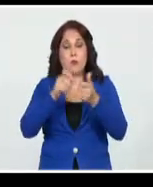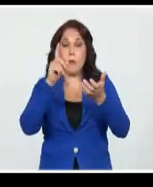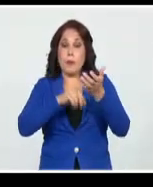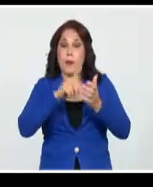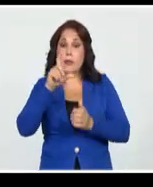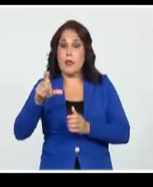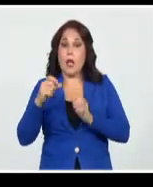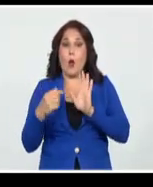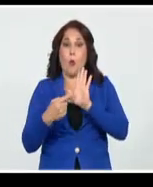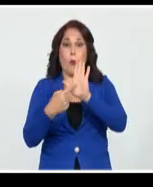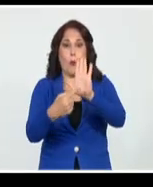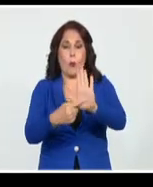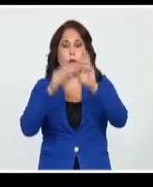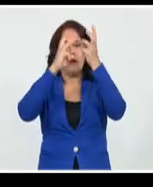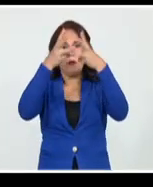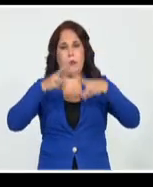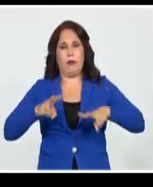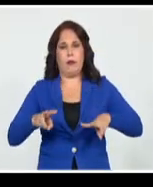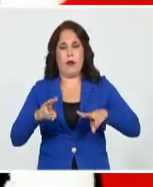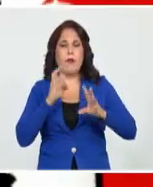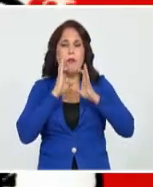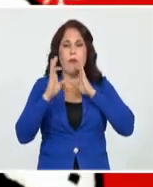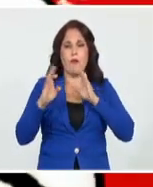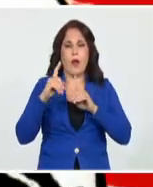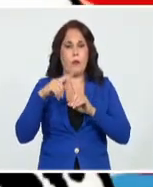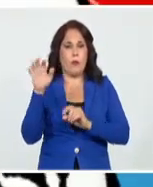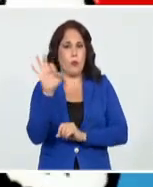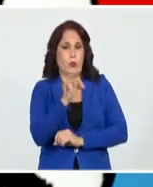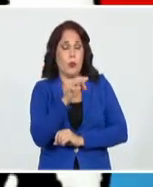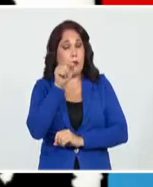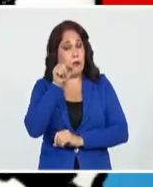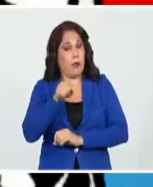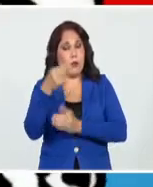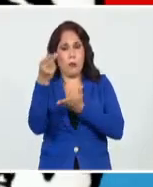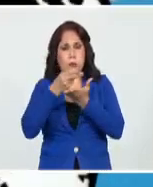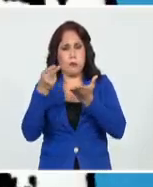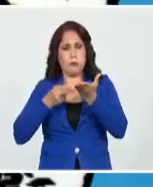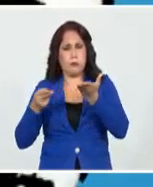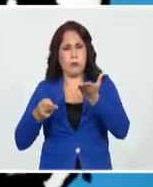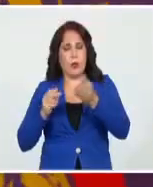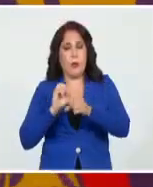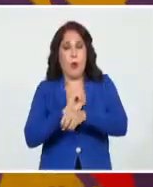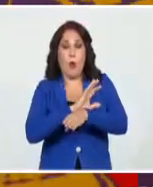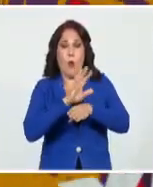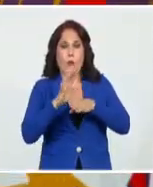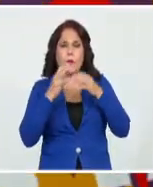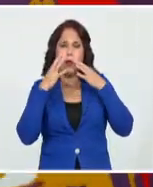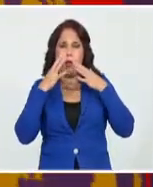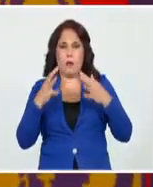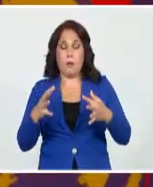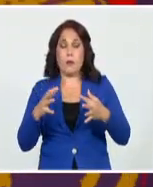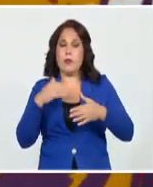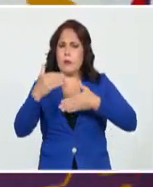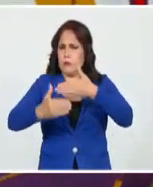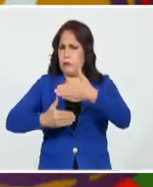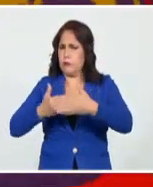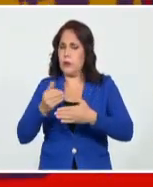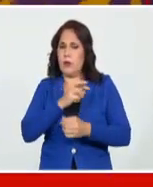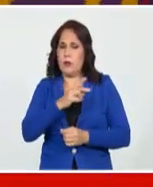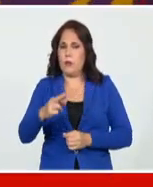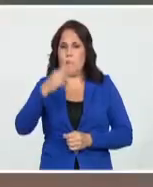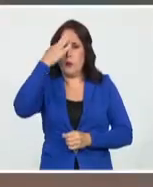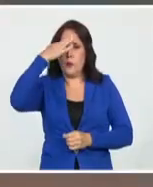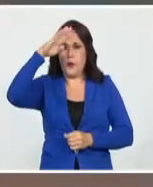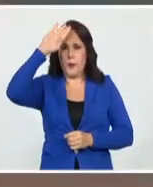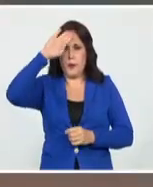los muestra desde las plataformas digitales. Son obras de arte espejos de importantes procesos de la revolución